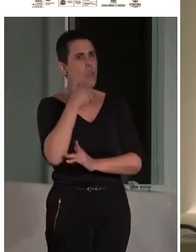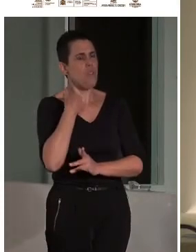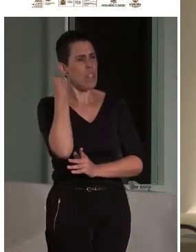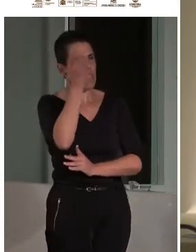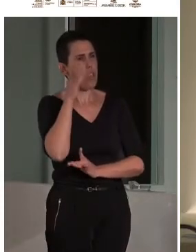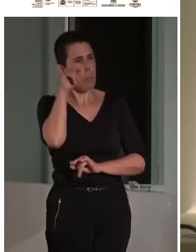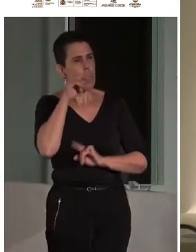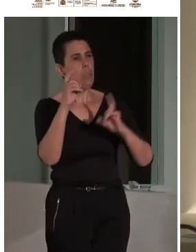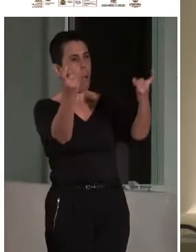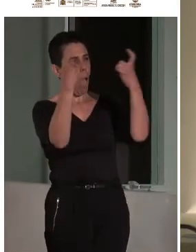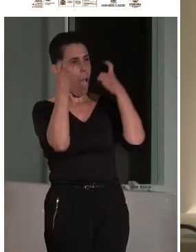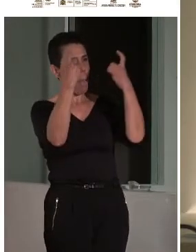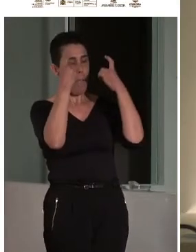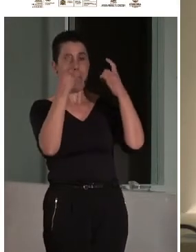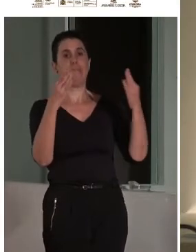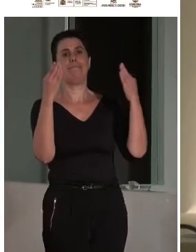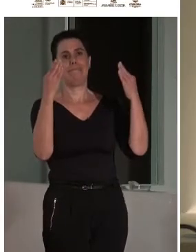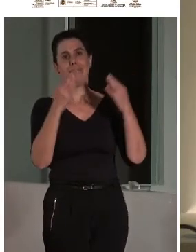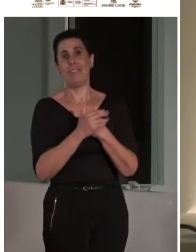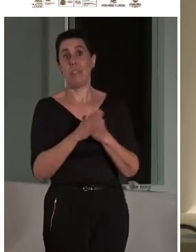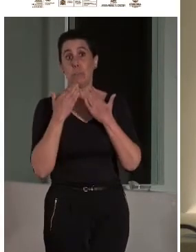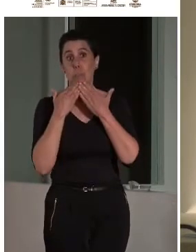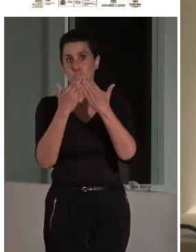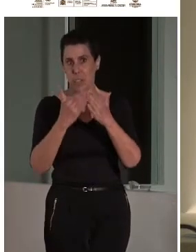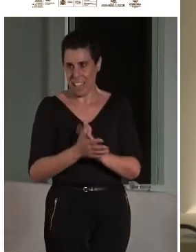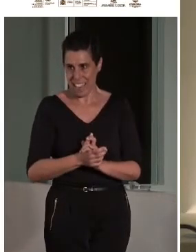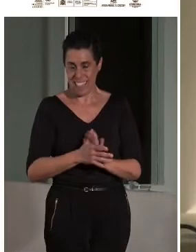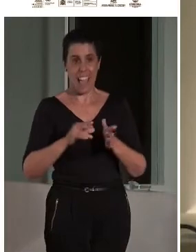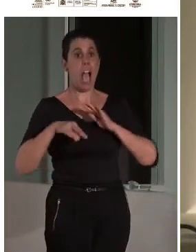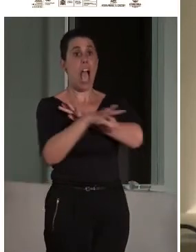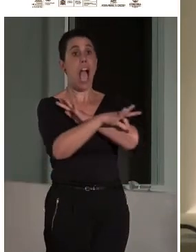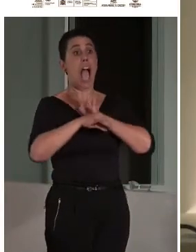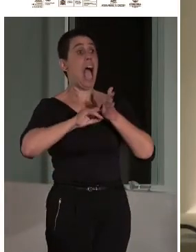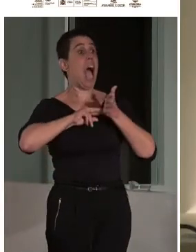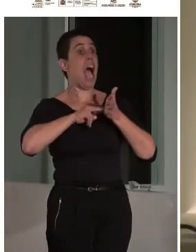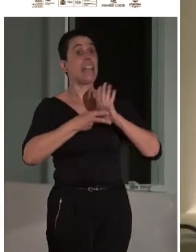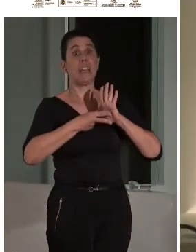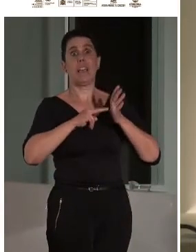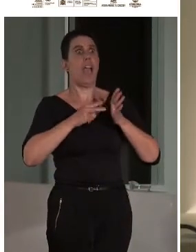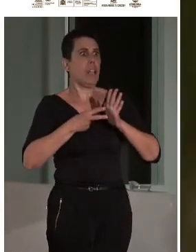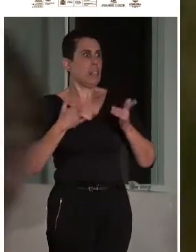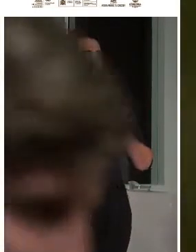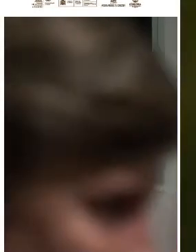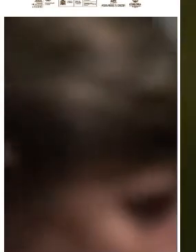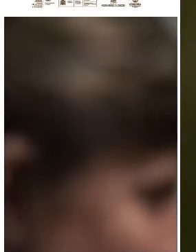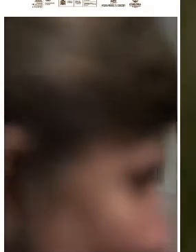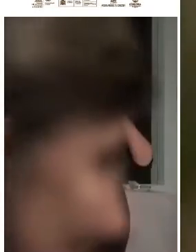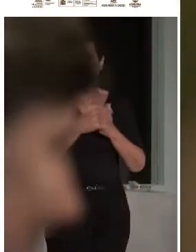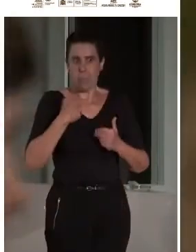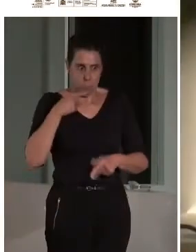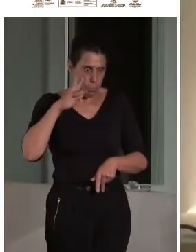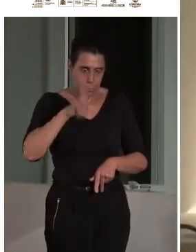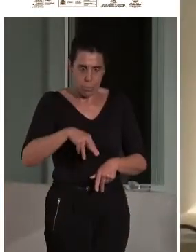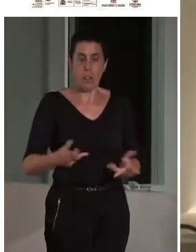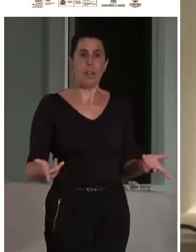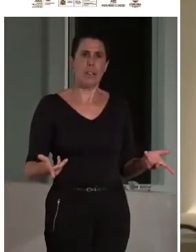felicito, solo eso. Bueno, gracias. Con los arquitectos pasa lo mismo. Sois unos artistas, yo soy el primero que lo reconoce. Pero